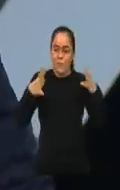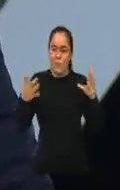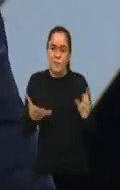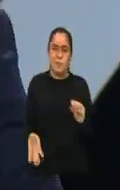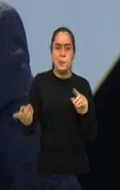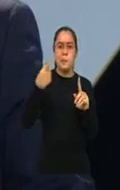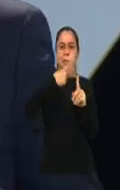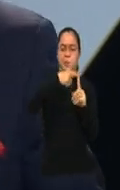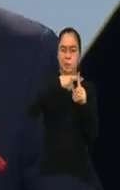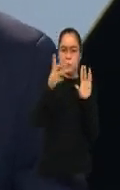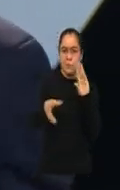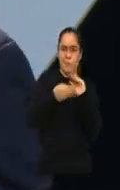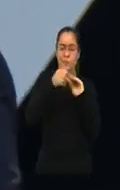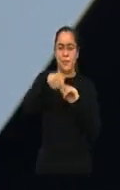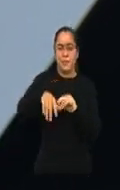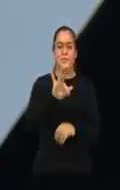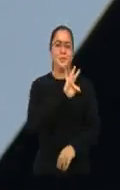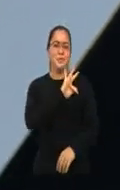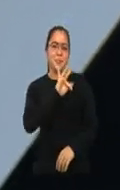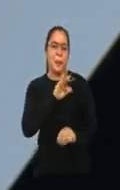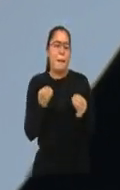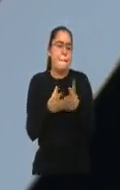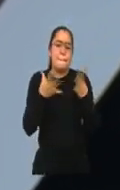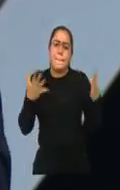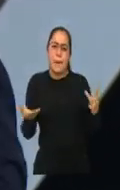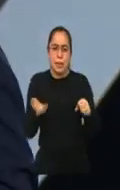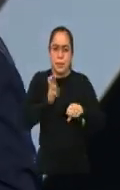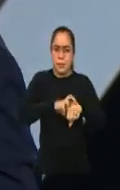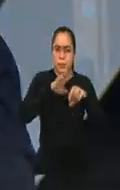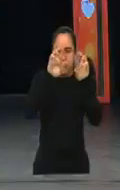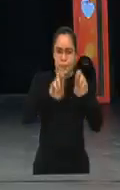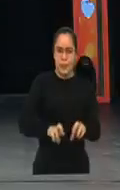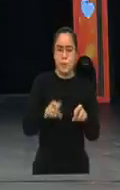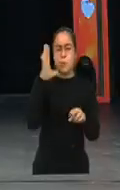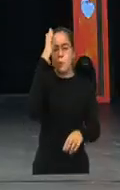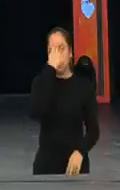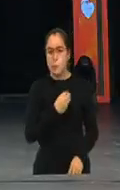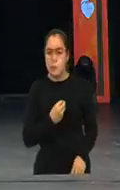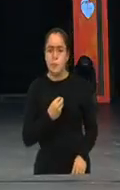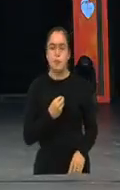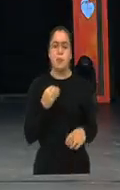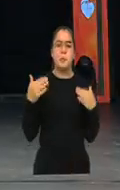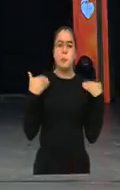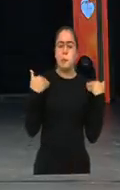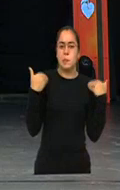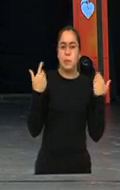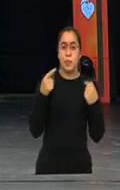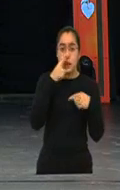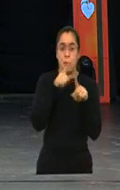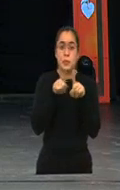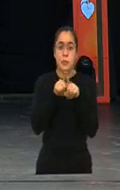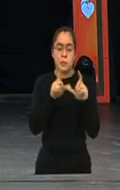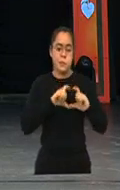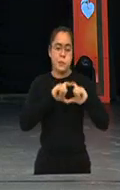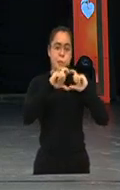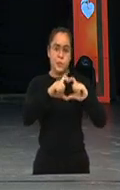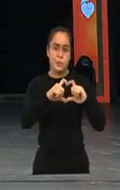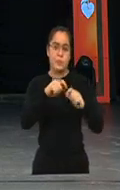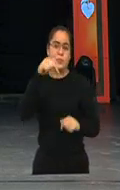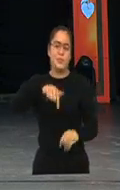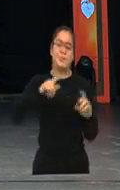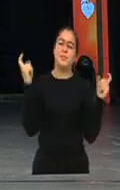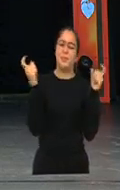y más personalidades, más gente guapa, talentosa y que le pone el corazón a esta gran fiesta de Unidad Nacional, Juan Carlos!